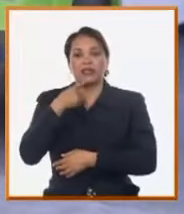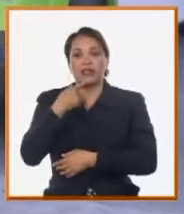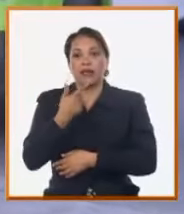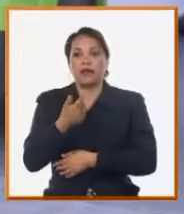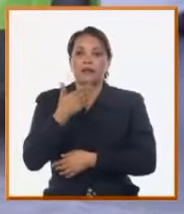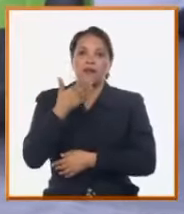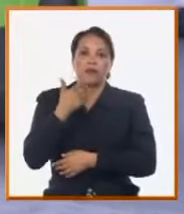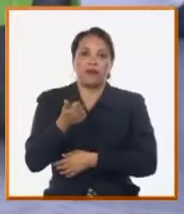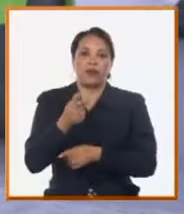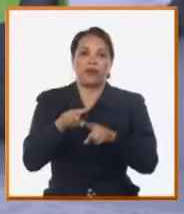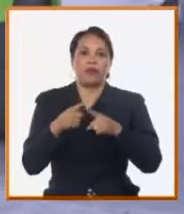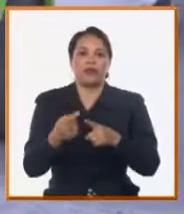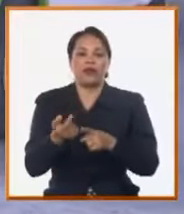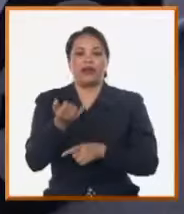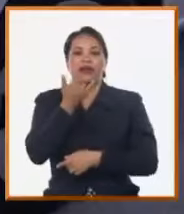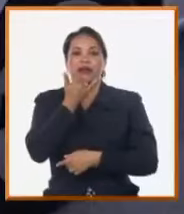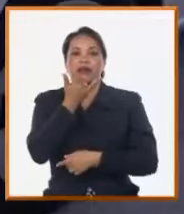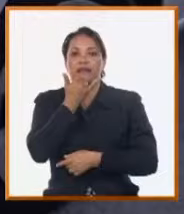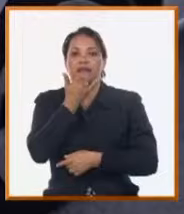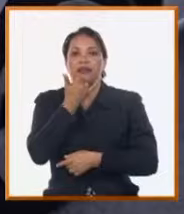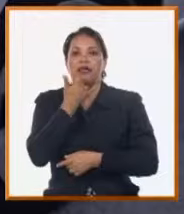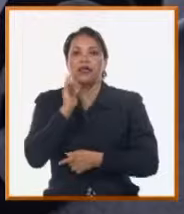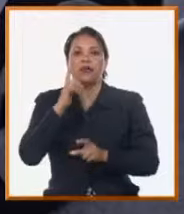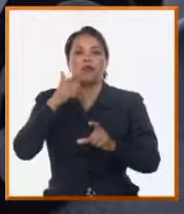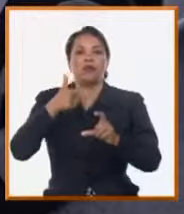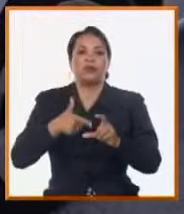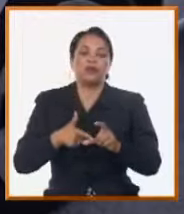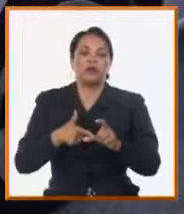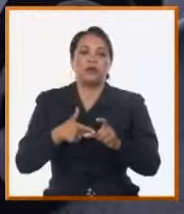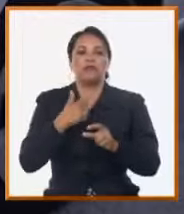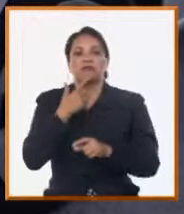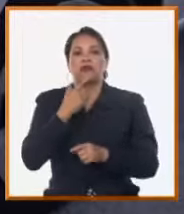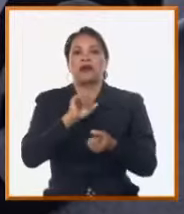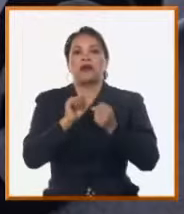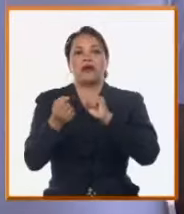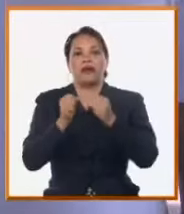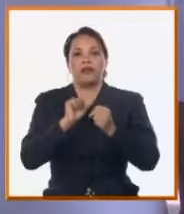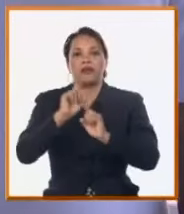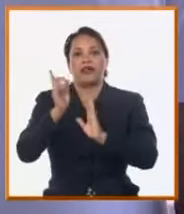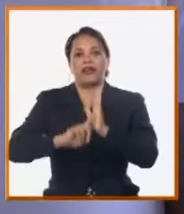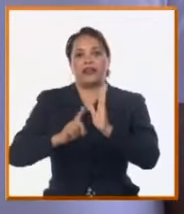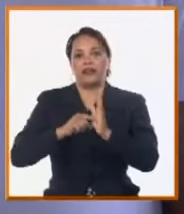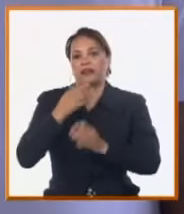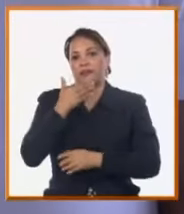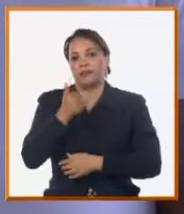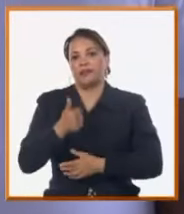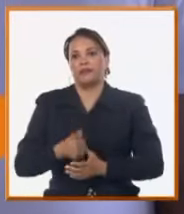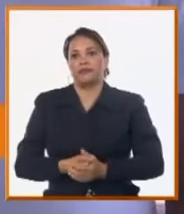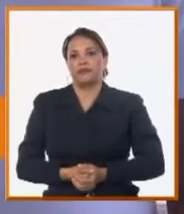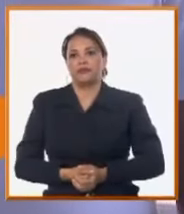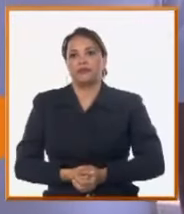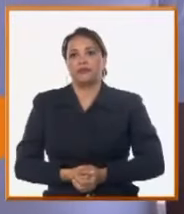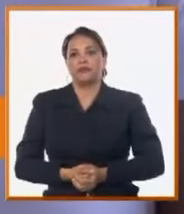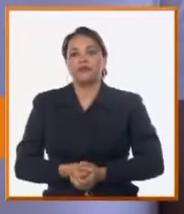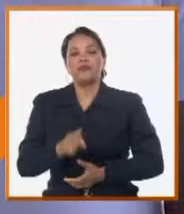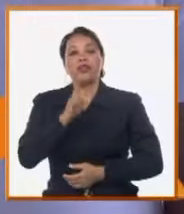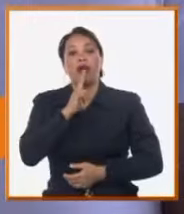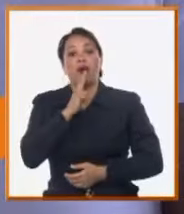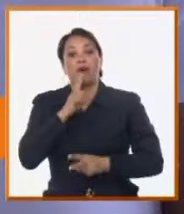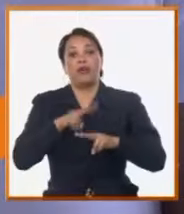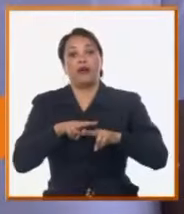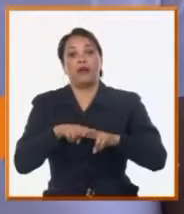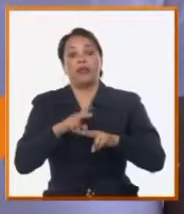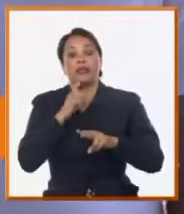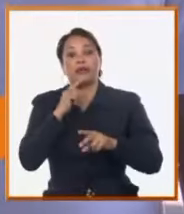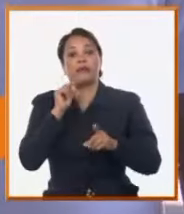contaminantes y evita el consumo de combustibles fósiles y energía del sistema nacional. El nivel de respuesta que ha dado a la Habana después de adquirir estos